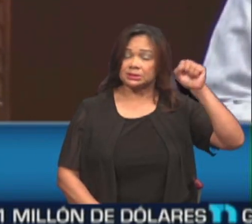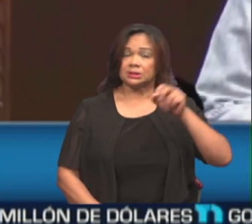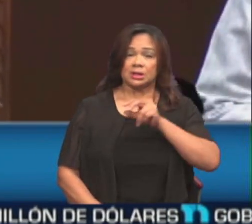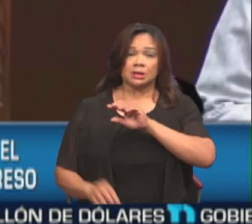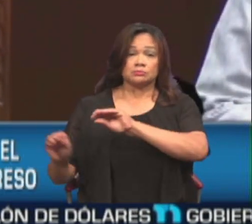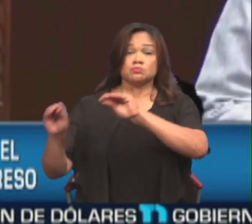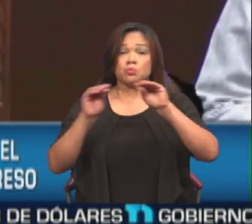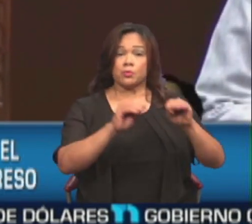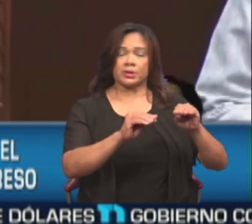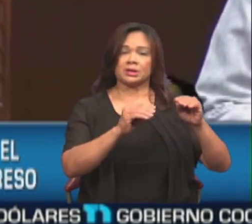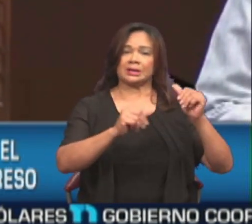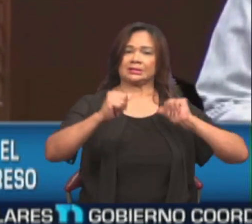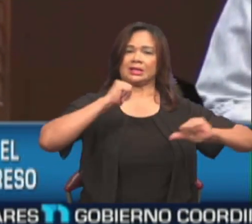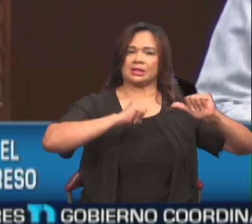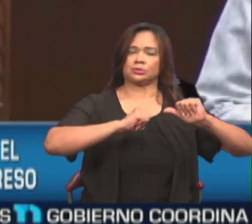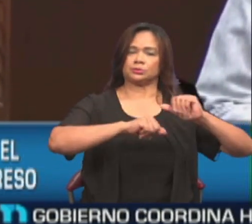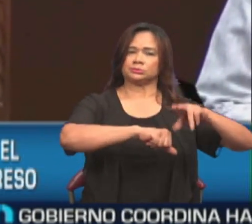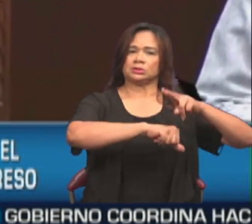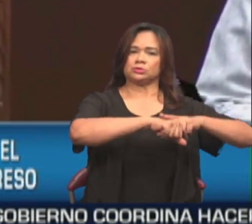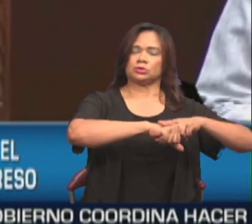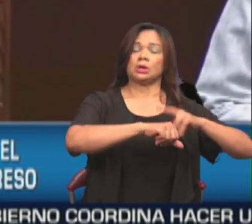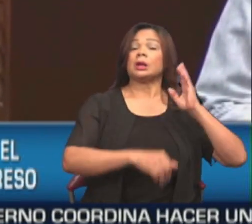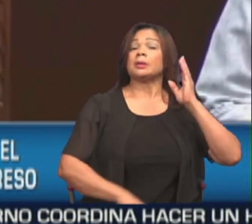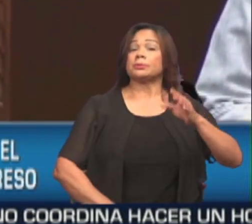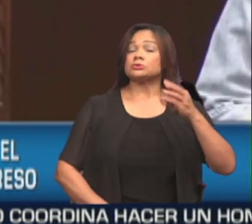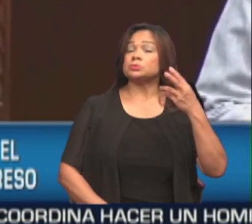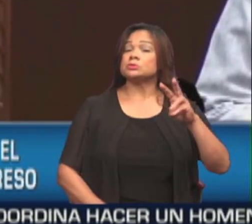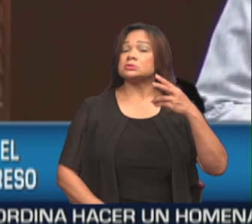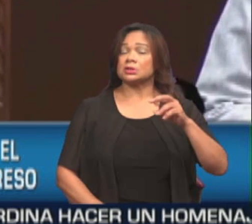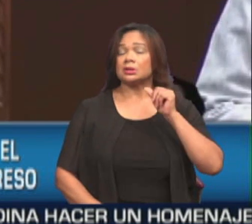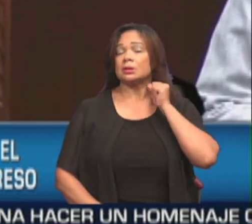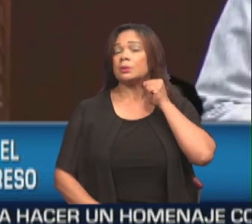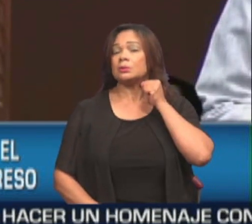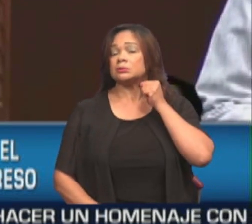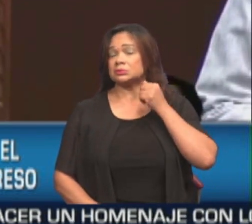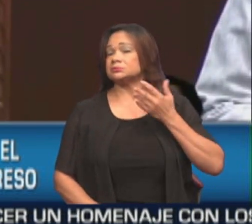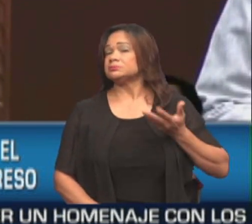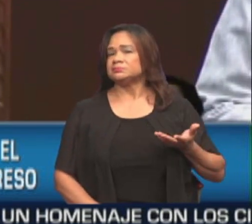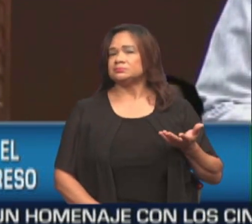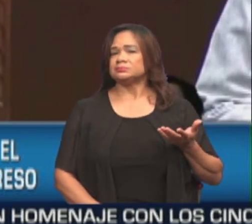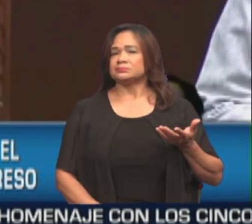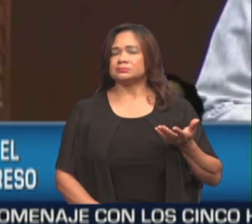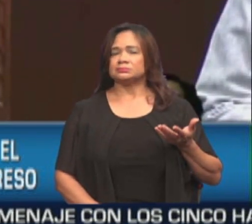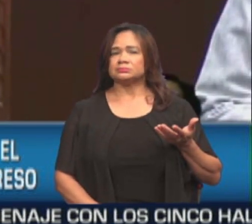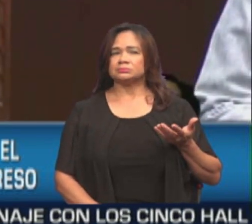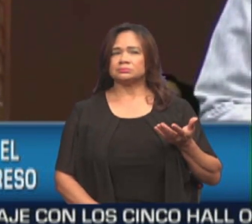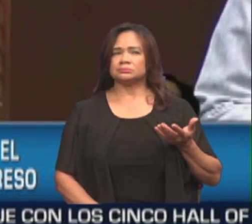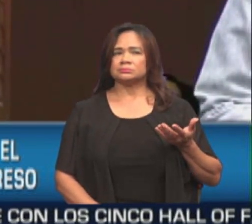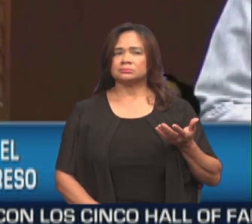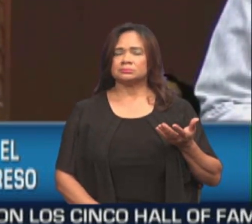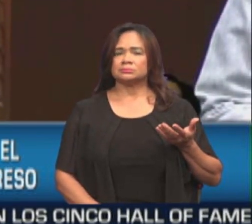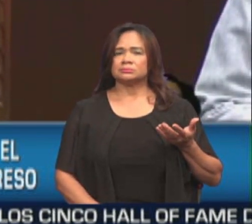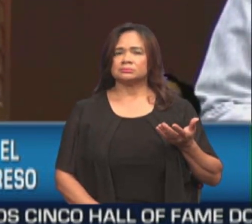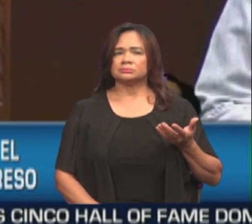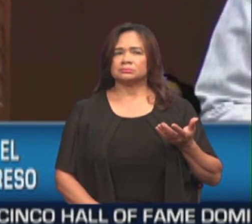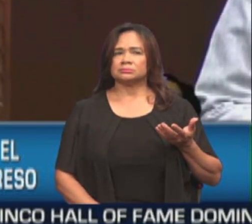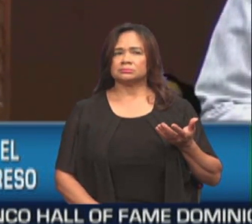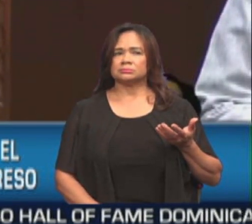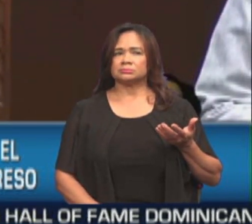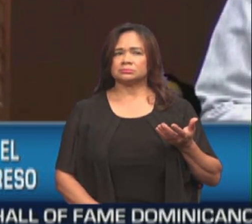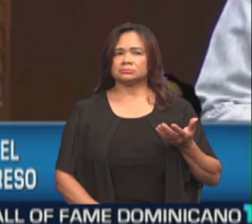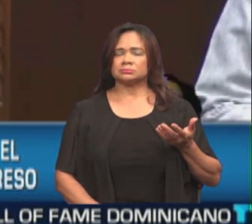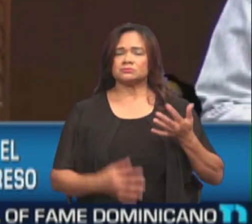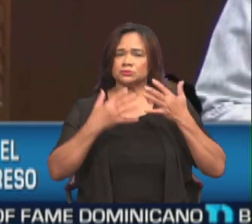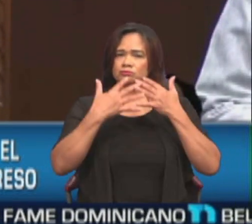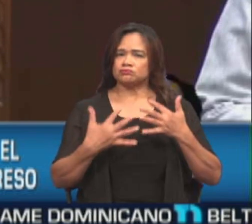Vicepresidenta, el próximo 16 de agosto, que se haría en las